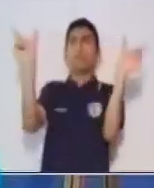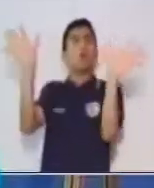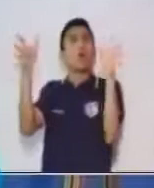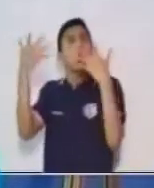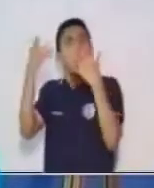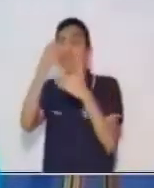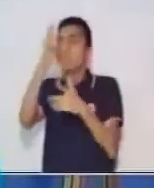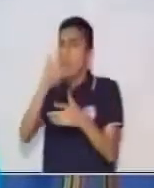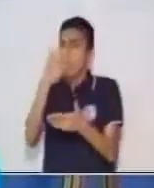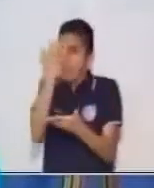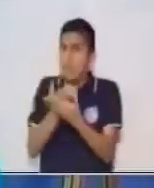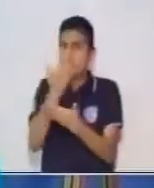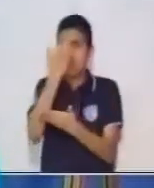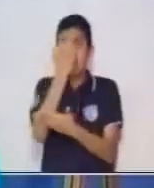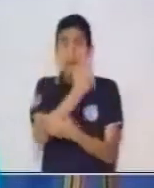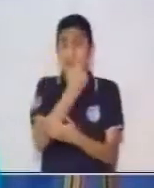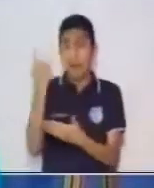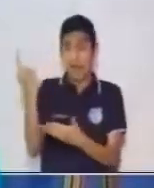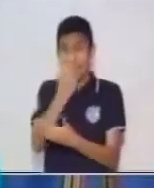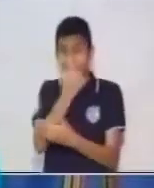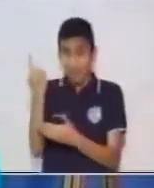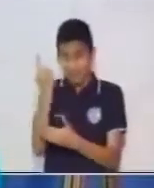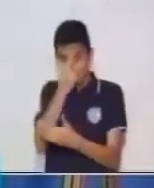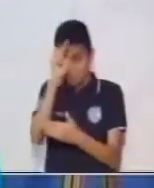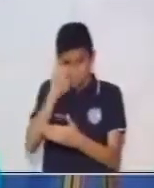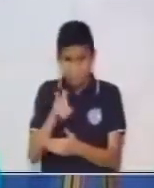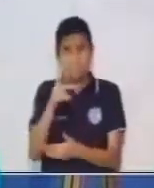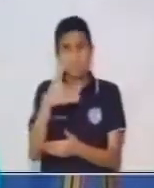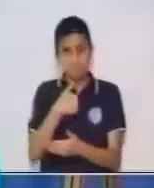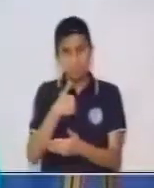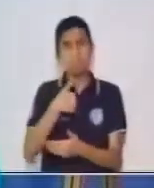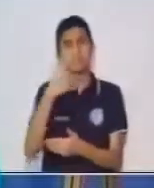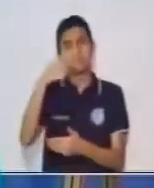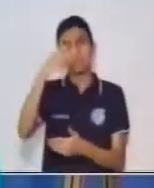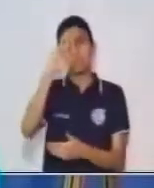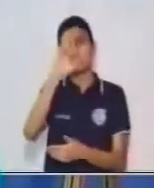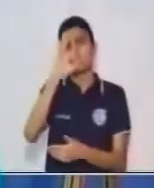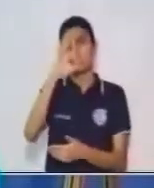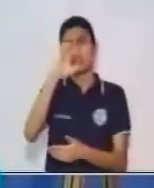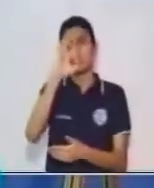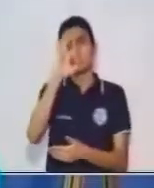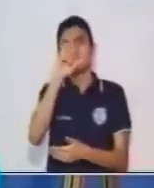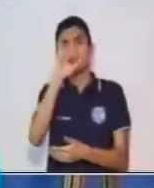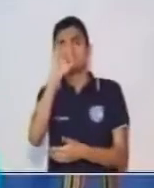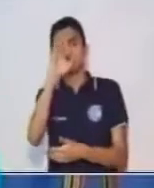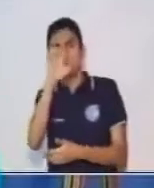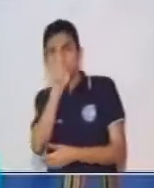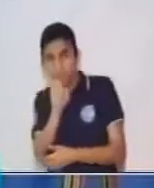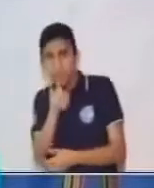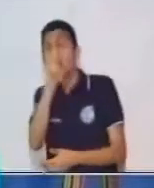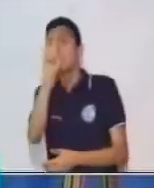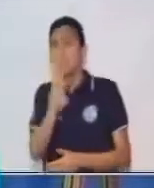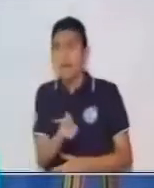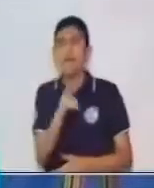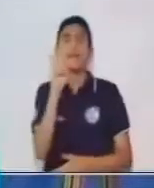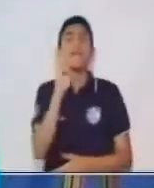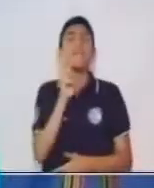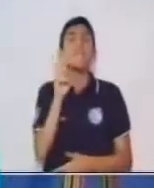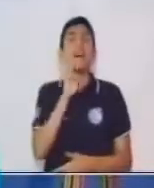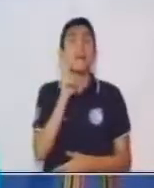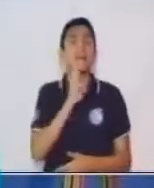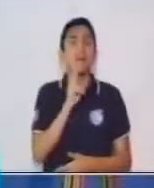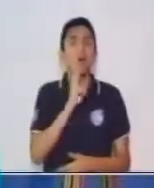evidenciar que en cada proposición exista un verbo, incluyendo también